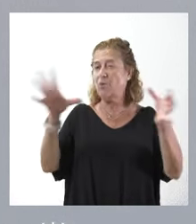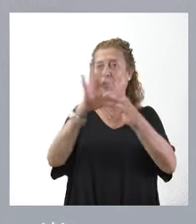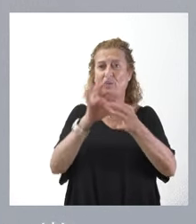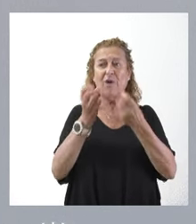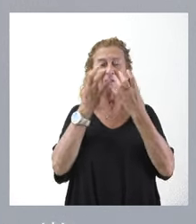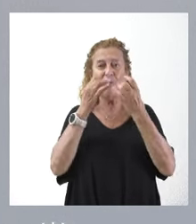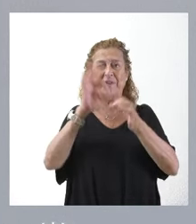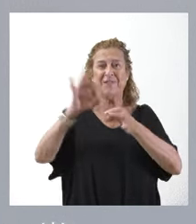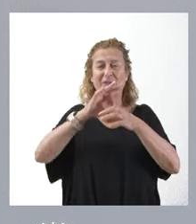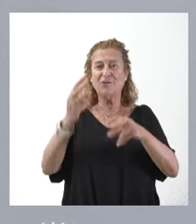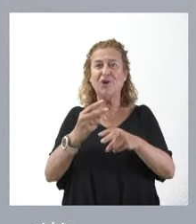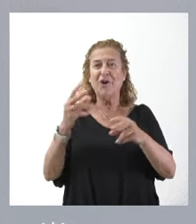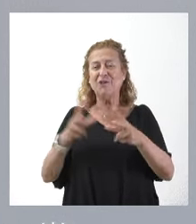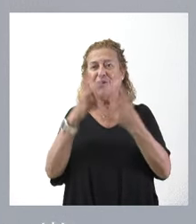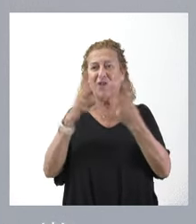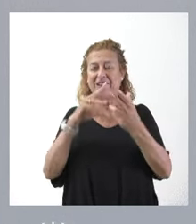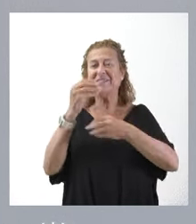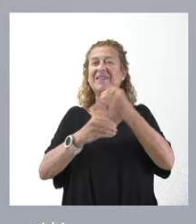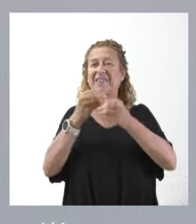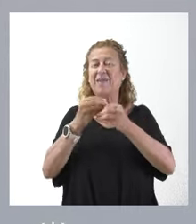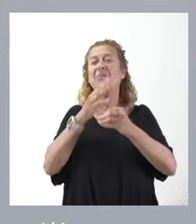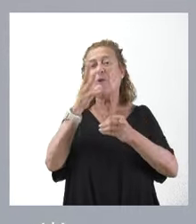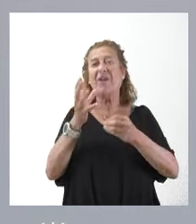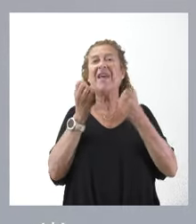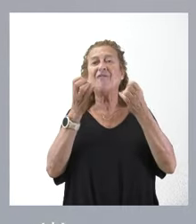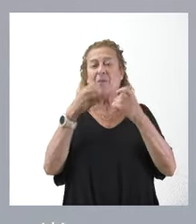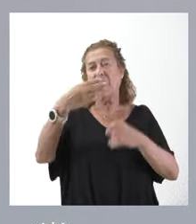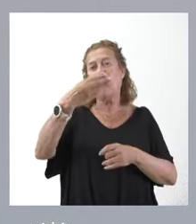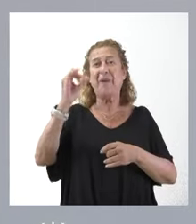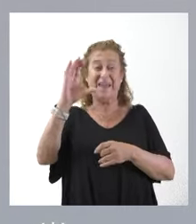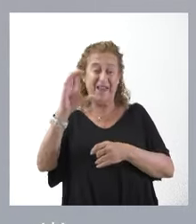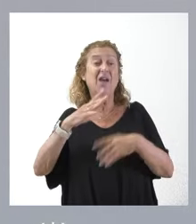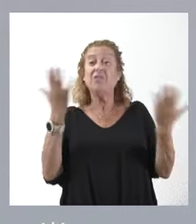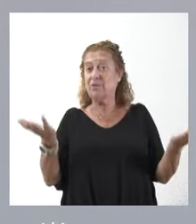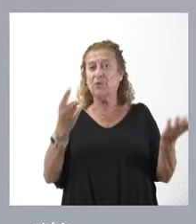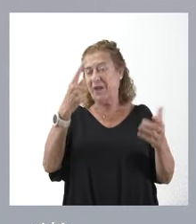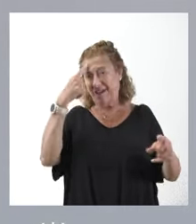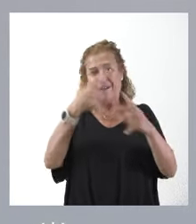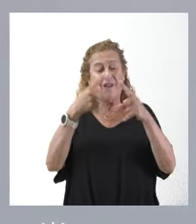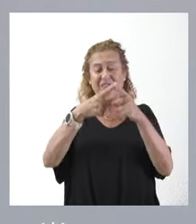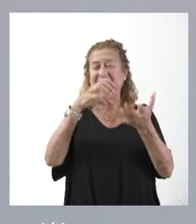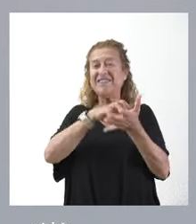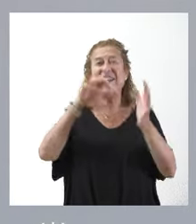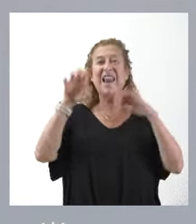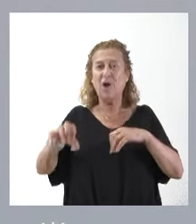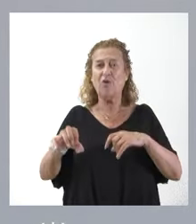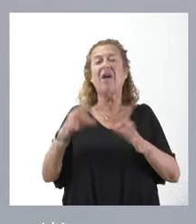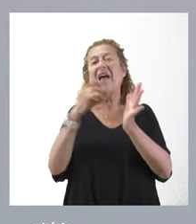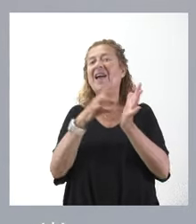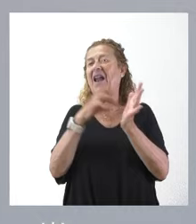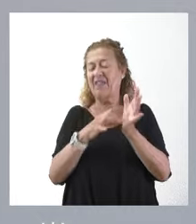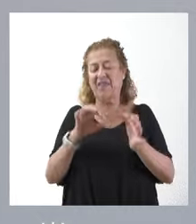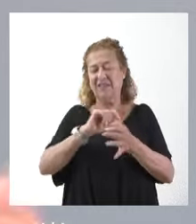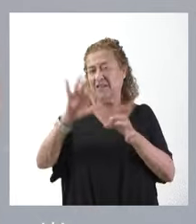servicios sociales que se establece por parte del informe DEC. Por tanto, es una referencia a Castilla y León en esa calidad de los servicios